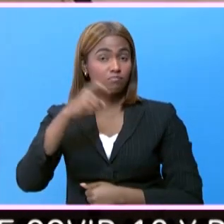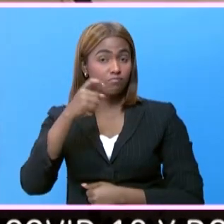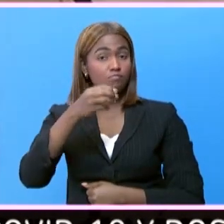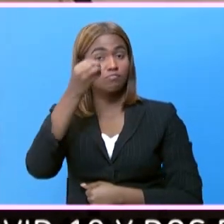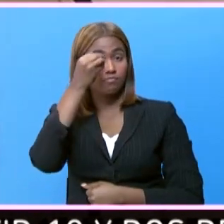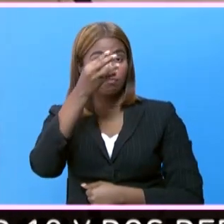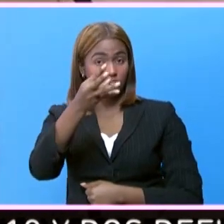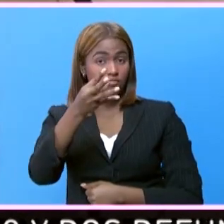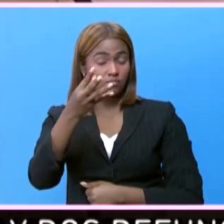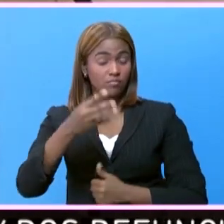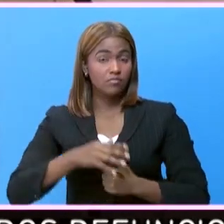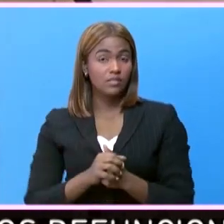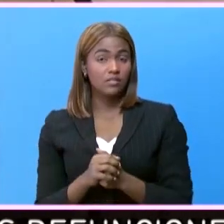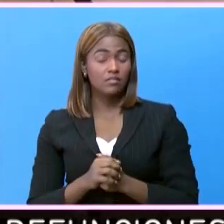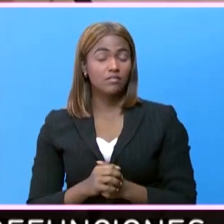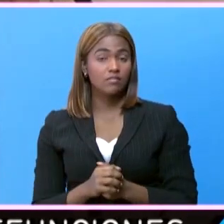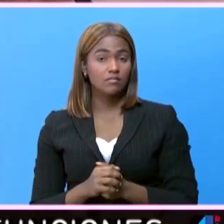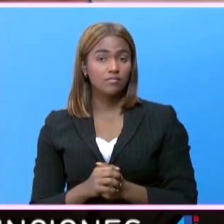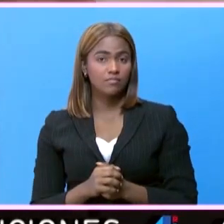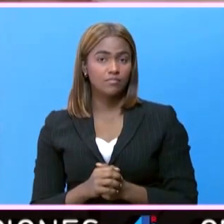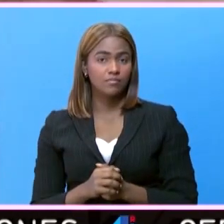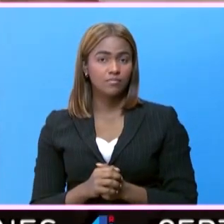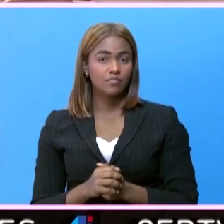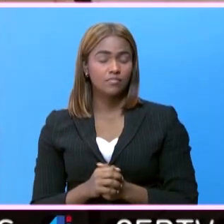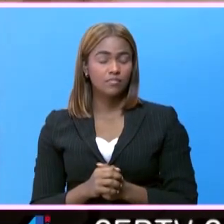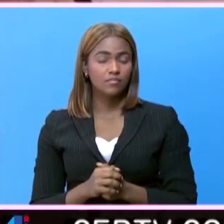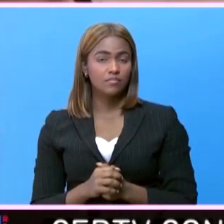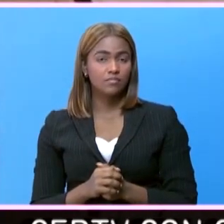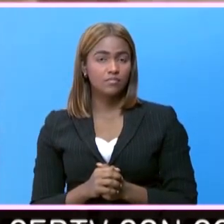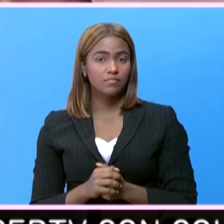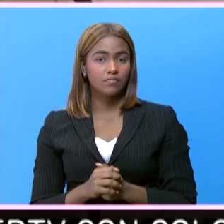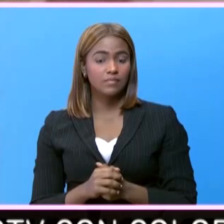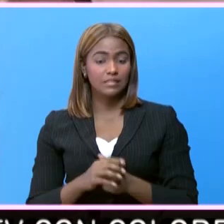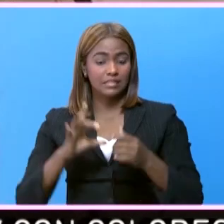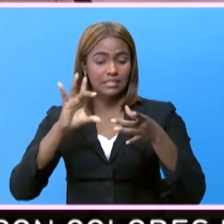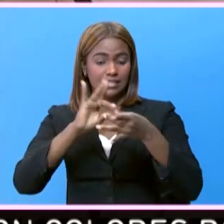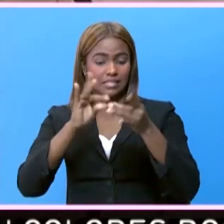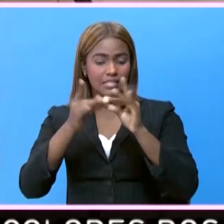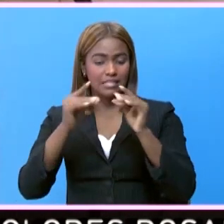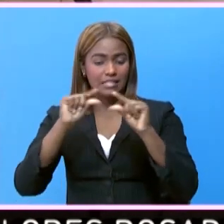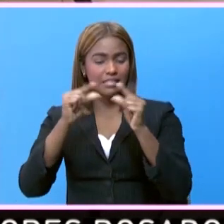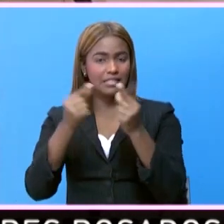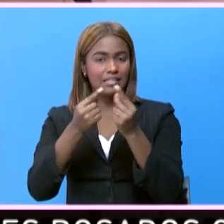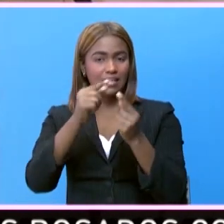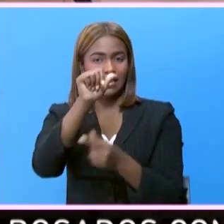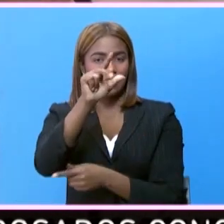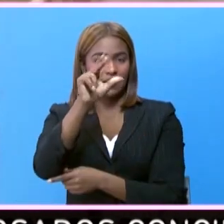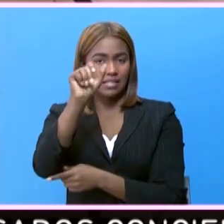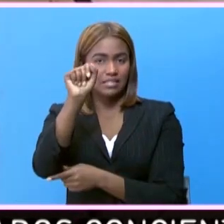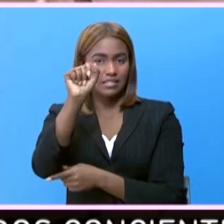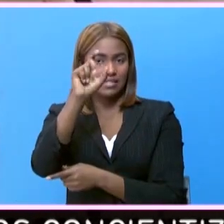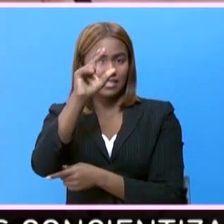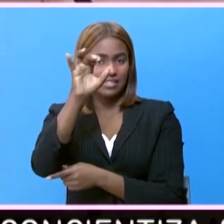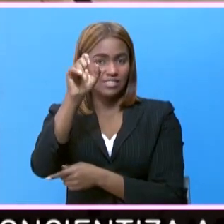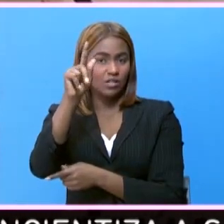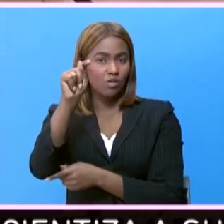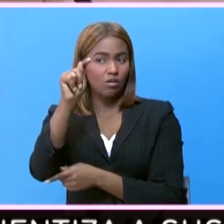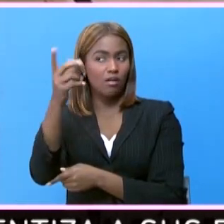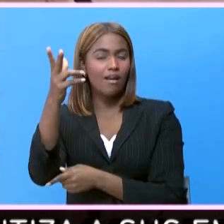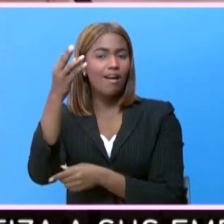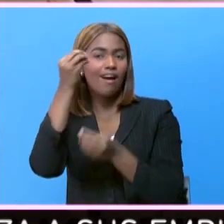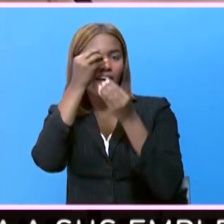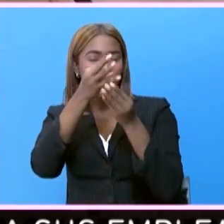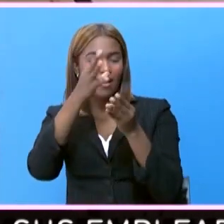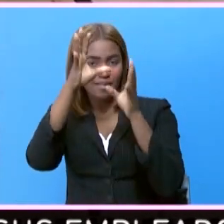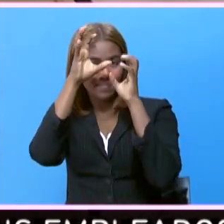que la cadena AM Resource atendió el llamado del presidente